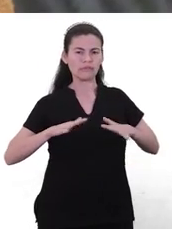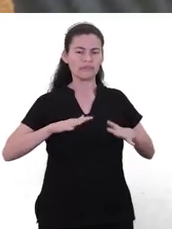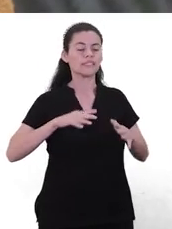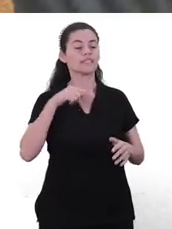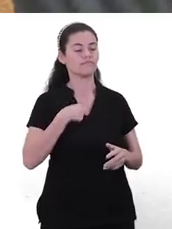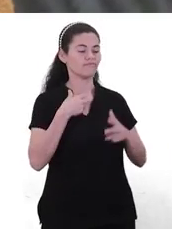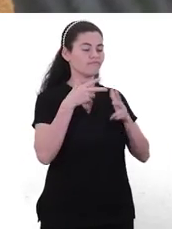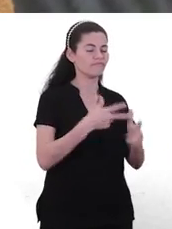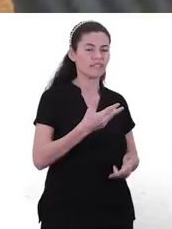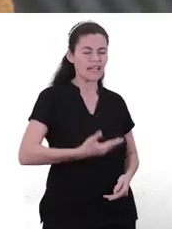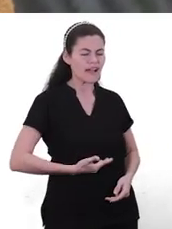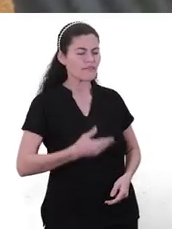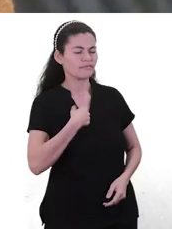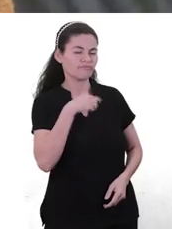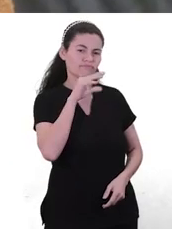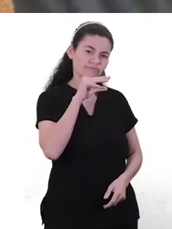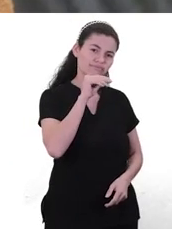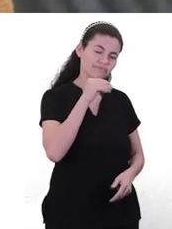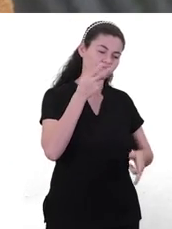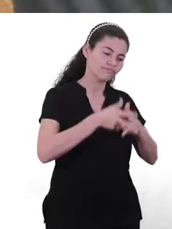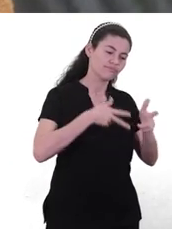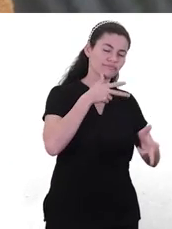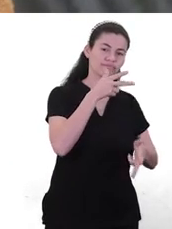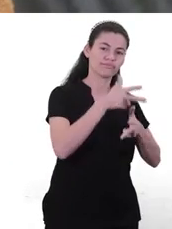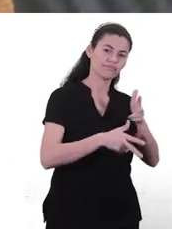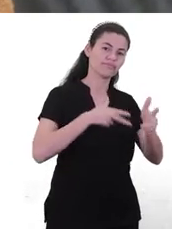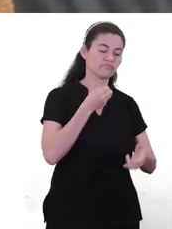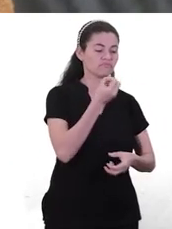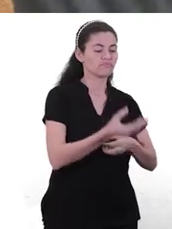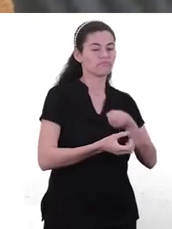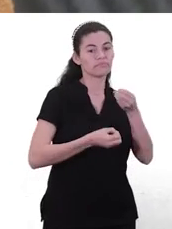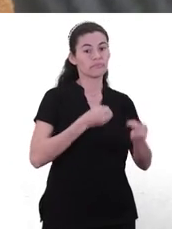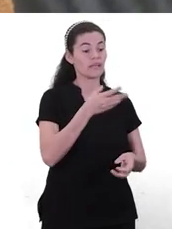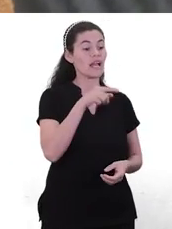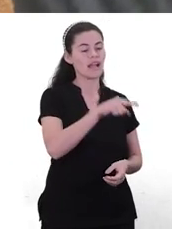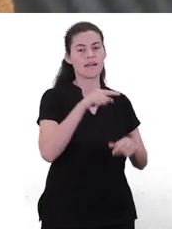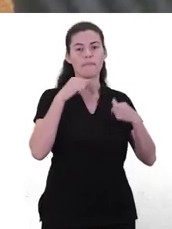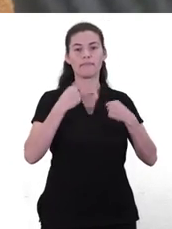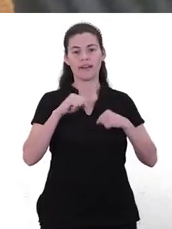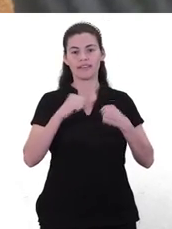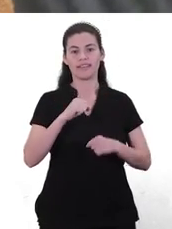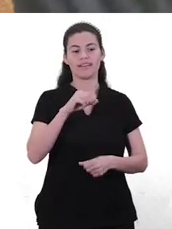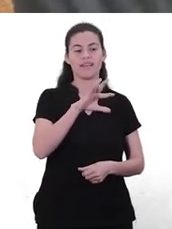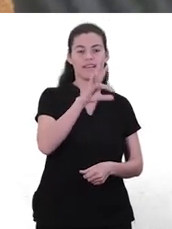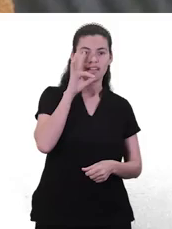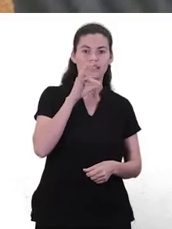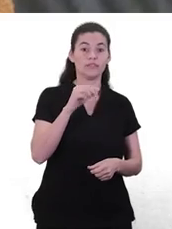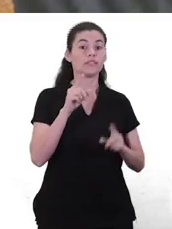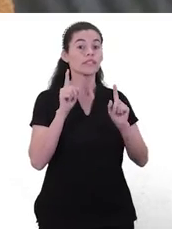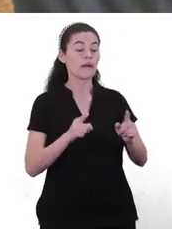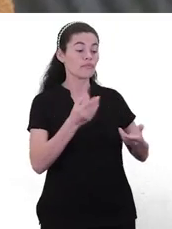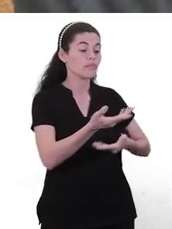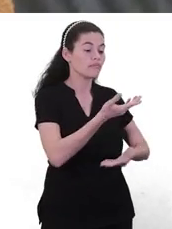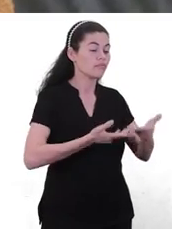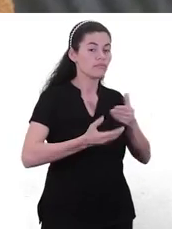Entonces, decirle, tenés hambre, tenés que estar ahí presente. A medida que va creciendo, de darle la oportunidad de elegir, de escucharla a nuestros hijos, de